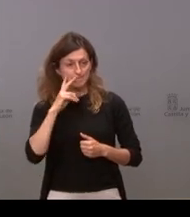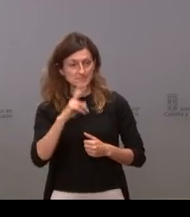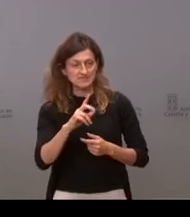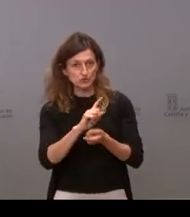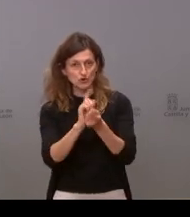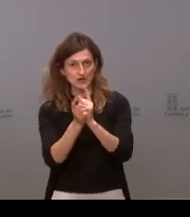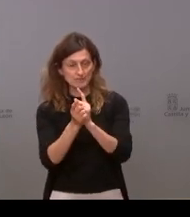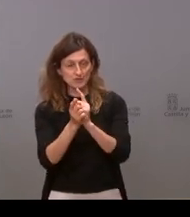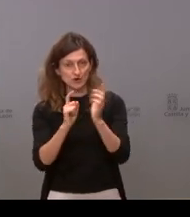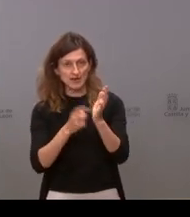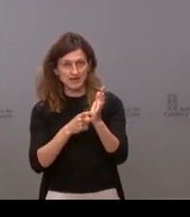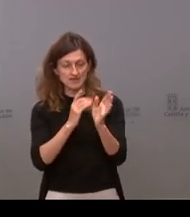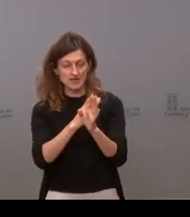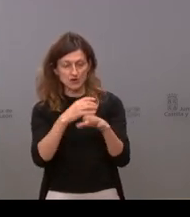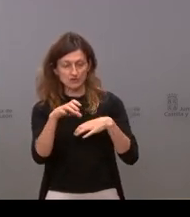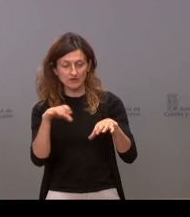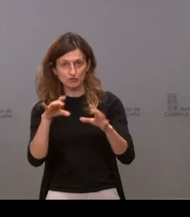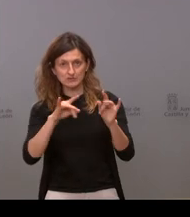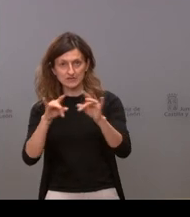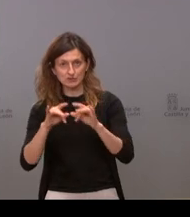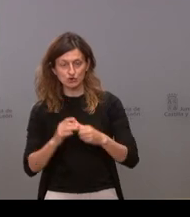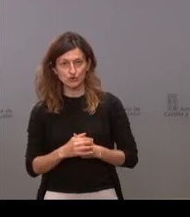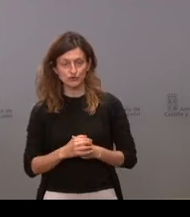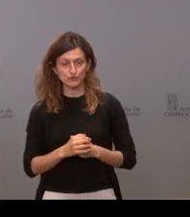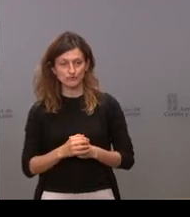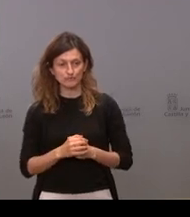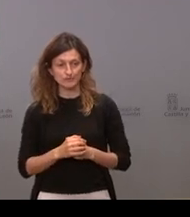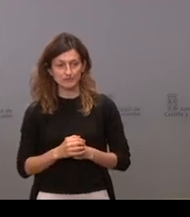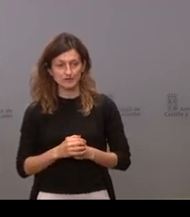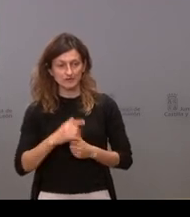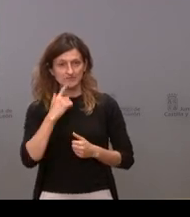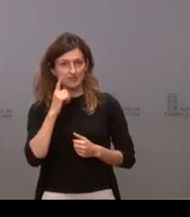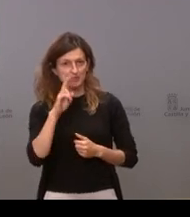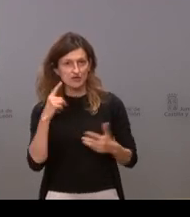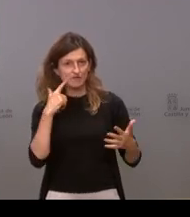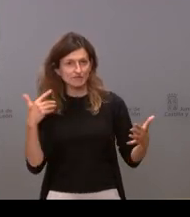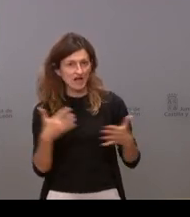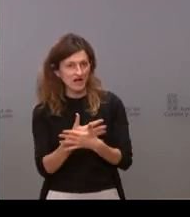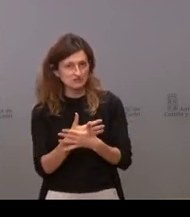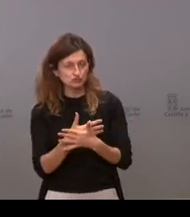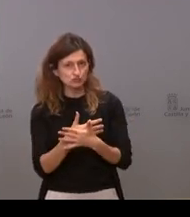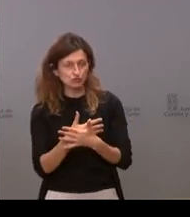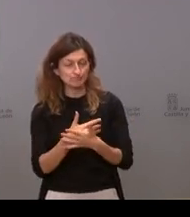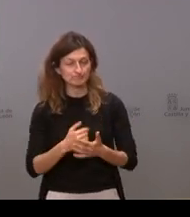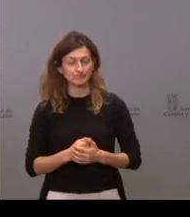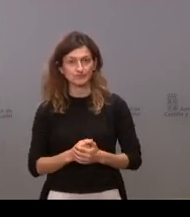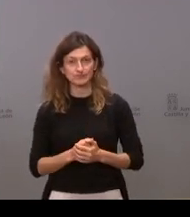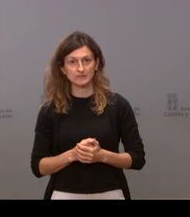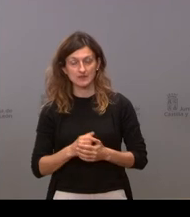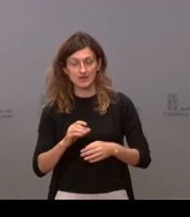de la ley de ordenación del territorio con relación a lo que había si se puede hablar de fracaso y para la